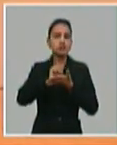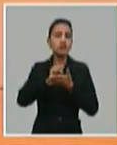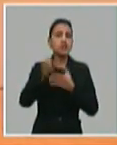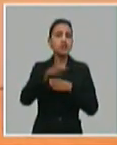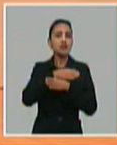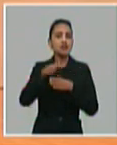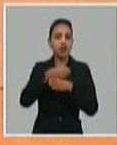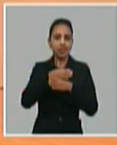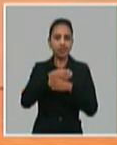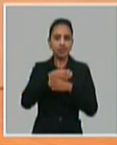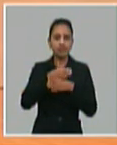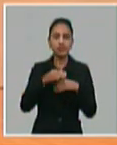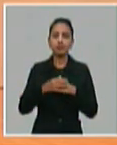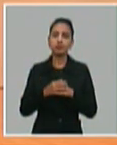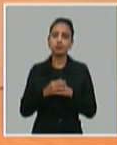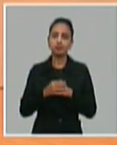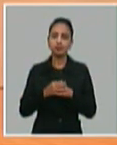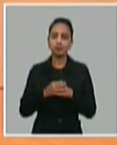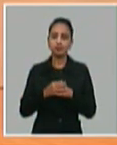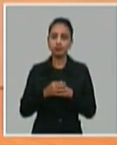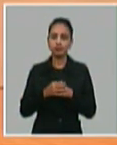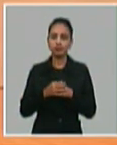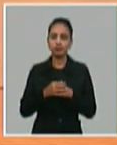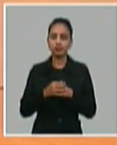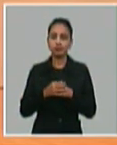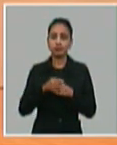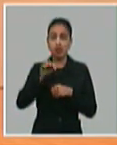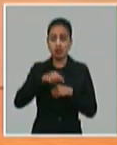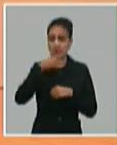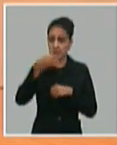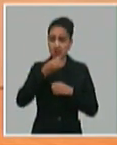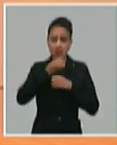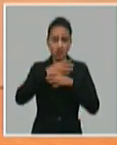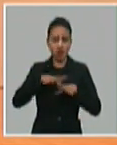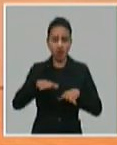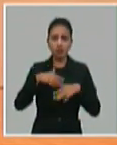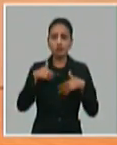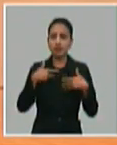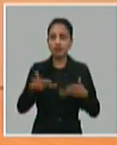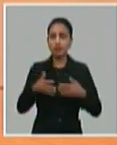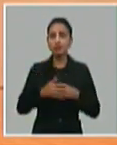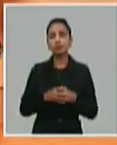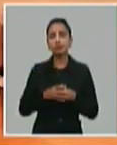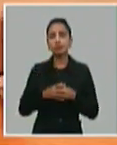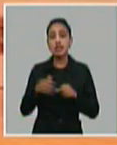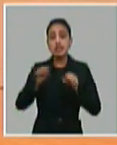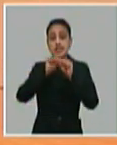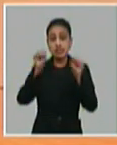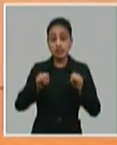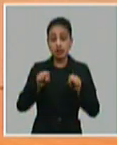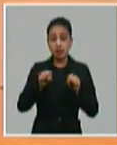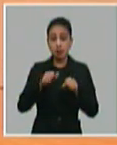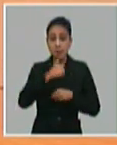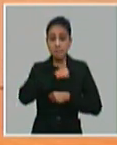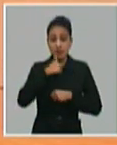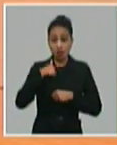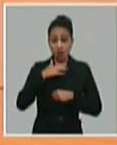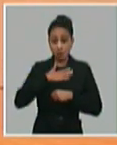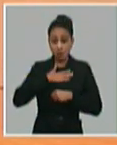de servicios. Y aquí ha quedado claro que el sistema privado